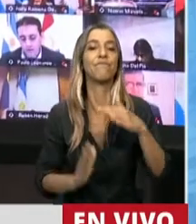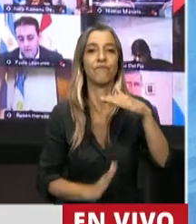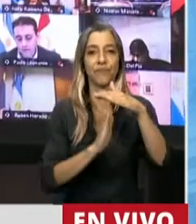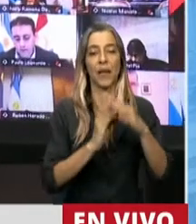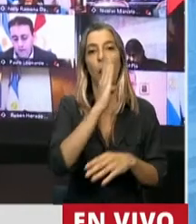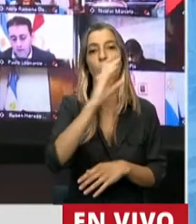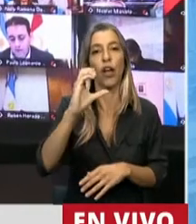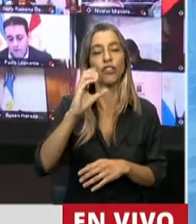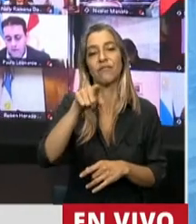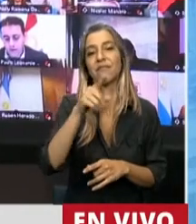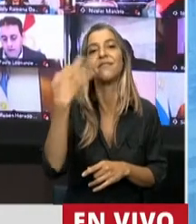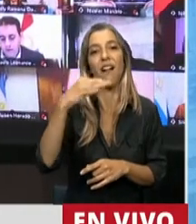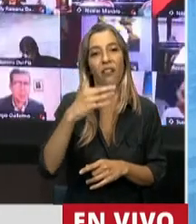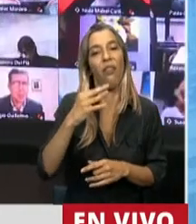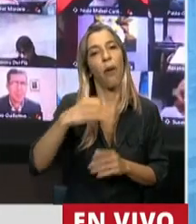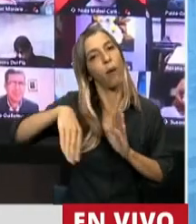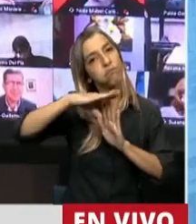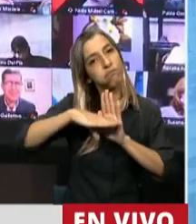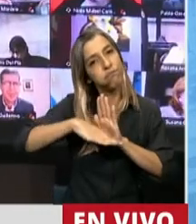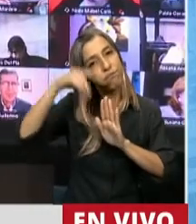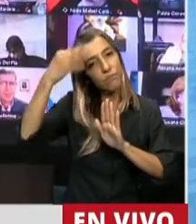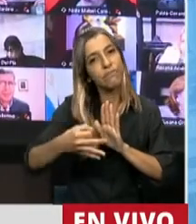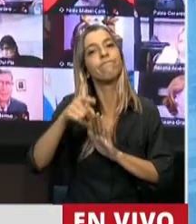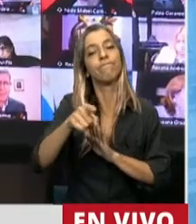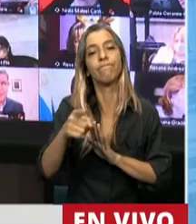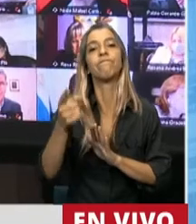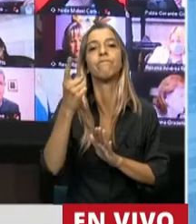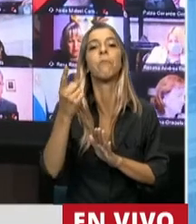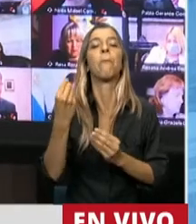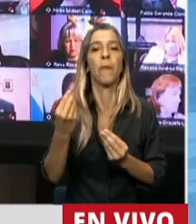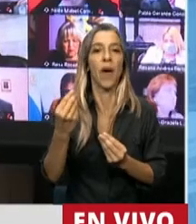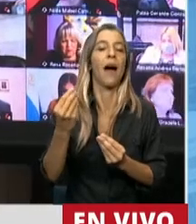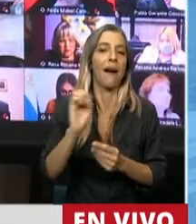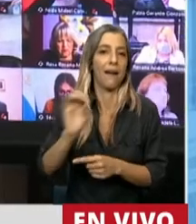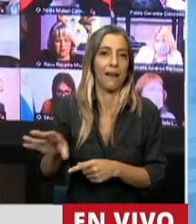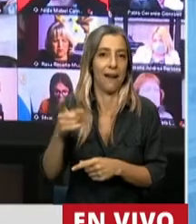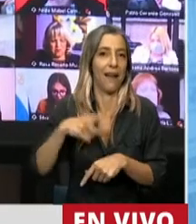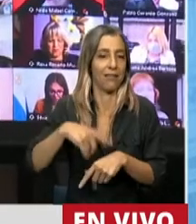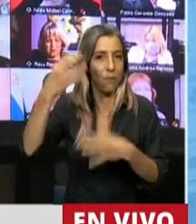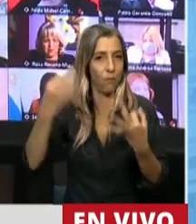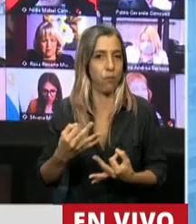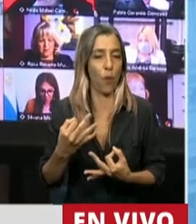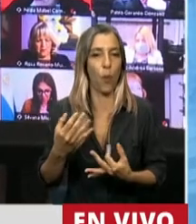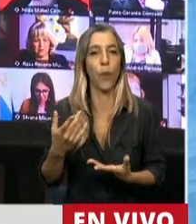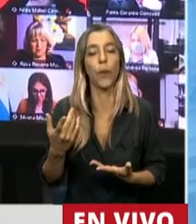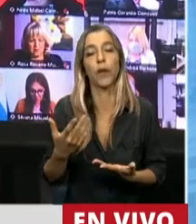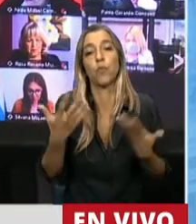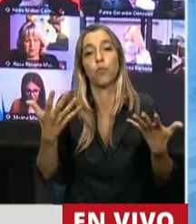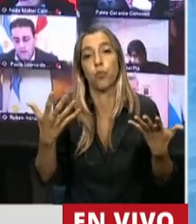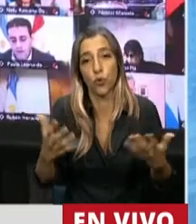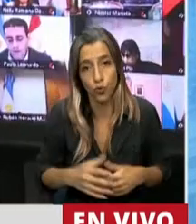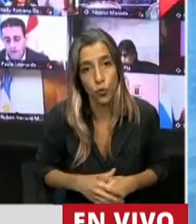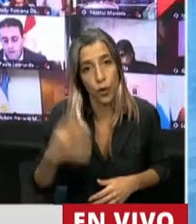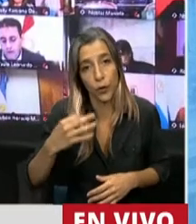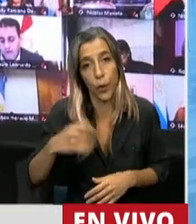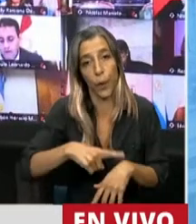condiciones en las que se deba exigir ese depósito al comerciante, el cual obviamente tendrá que ser inferior al que hoy existe